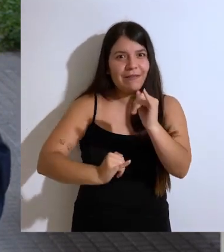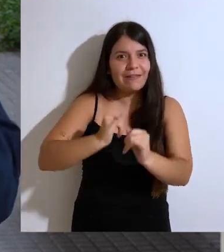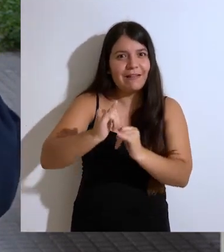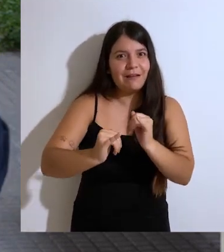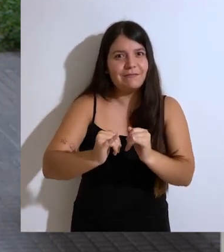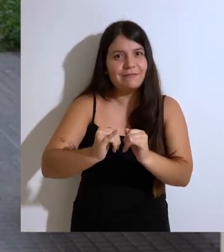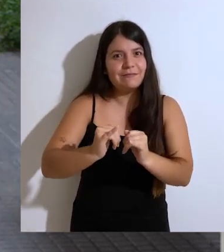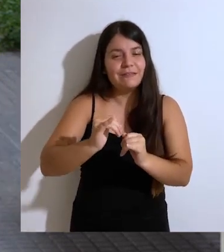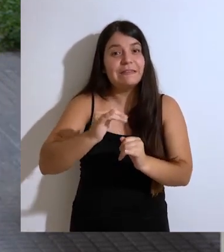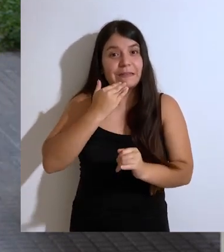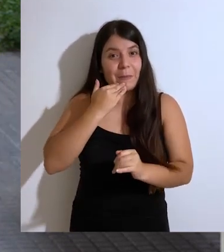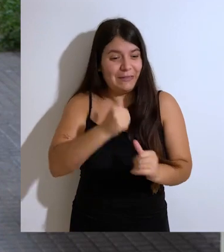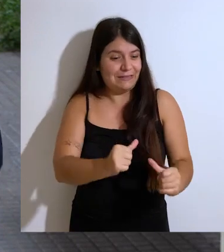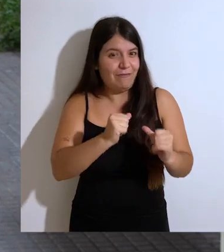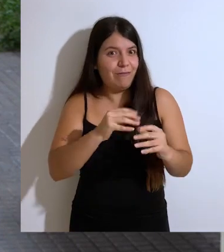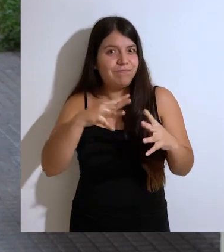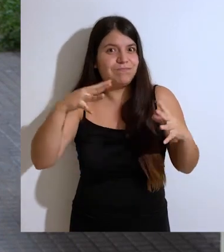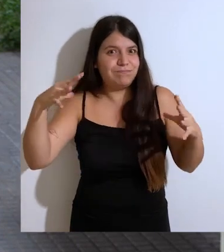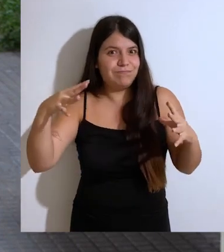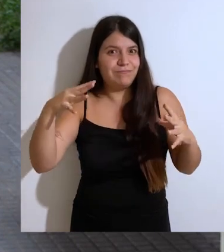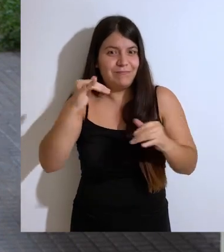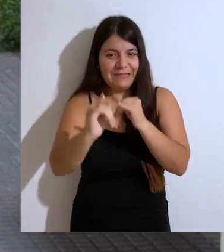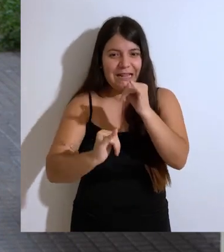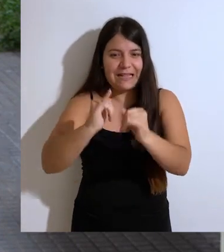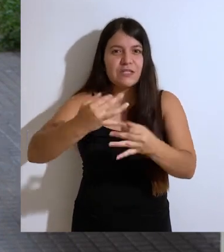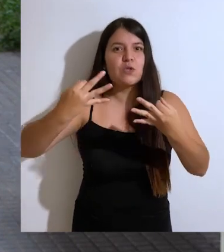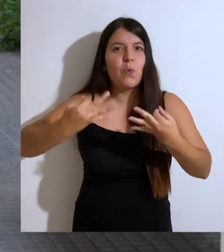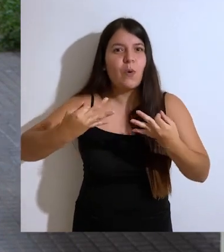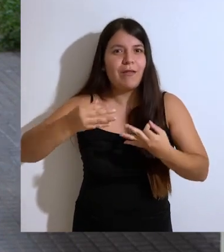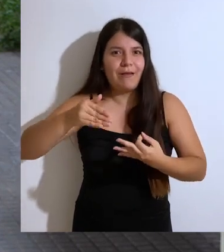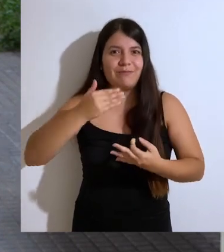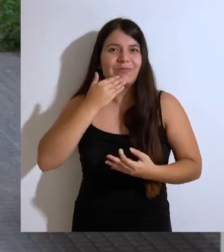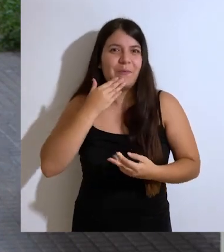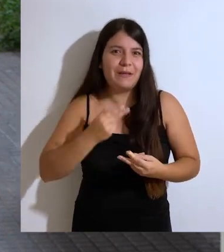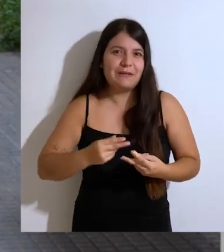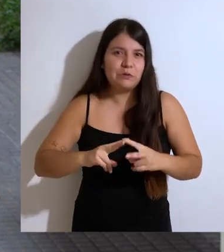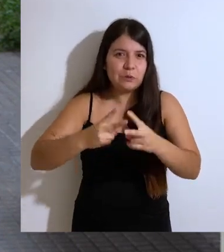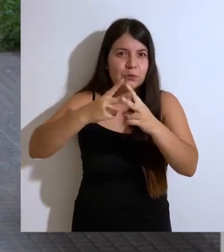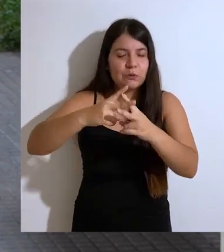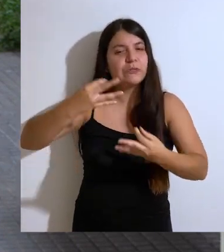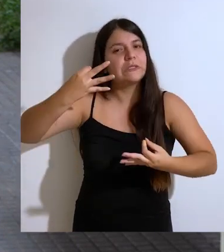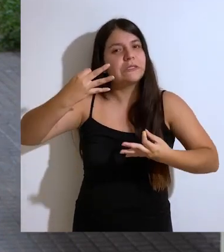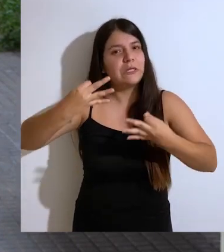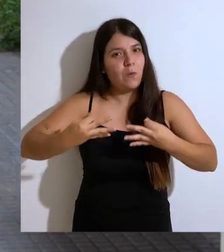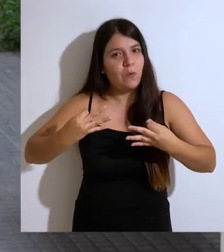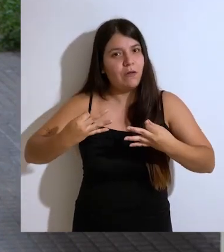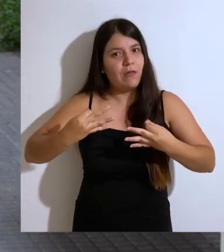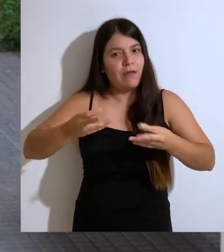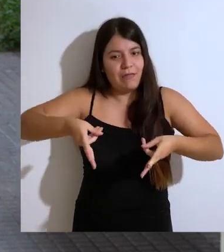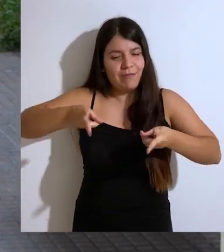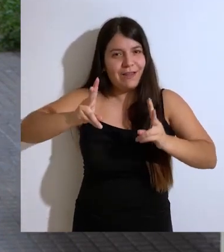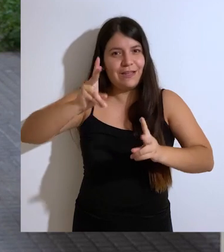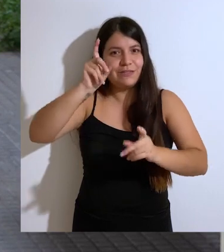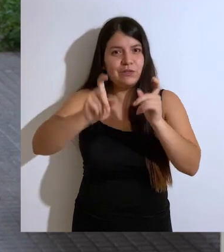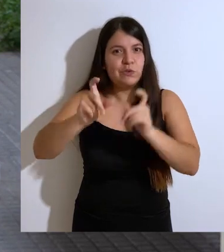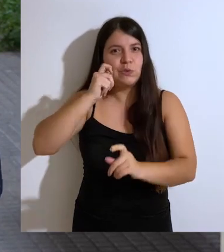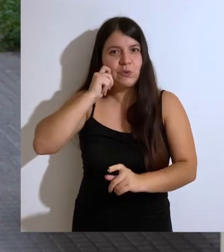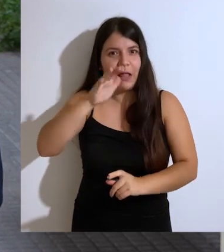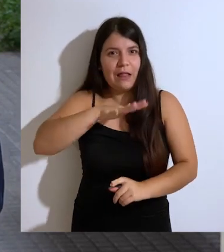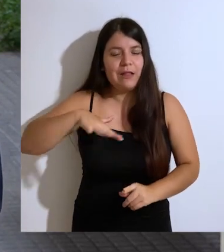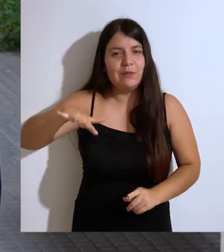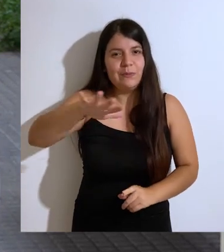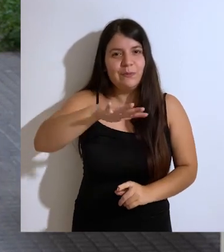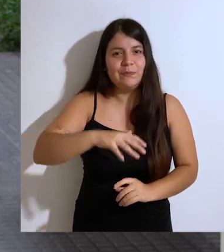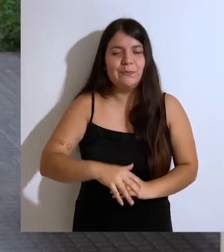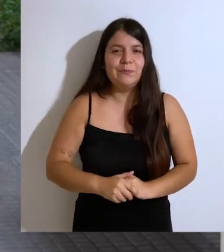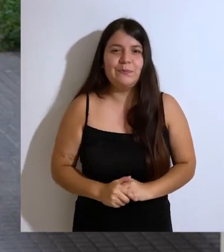digital y el gran desafío de la ciberseguridad, pero también la construcción de mayor seguridad y de derechos ciudadanos